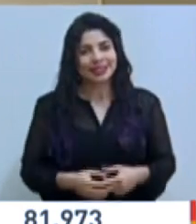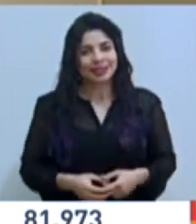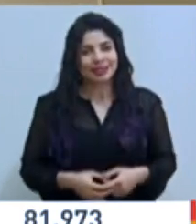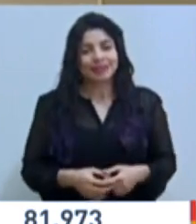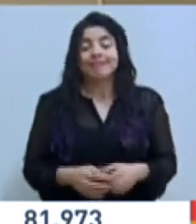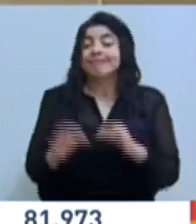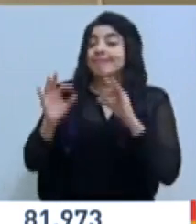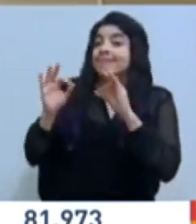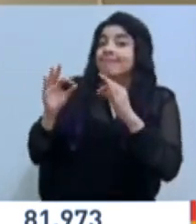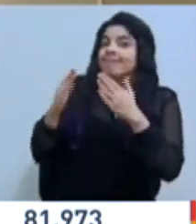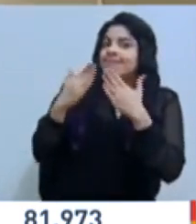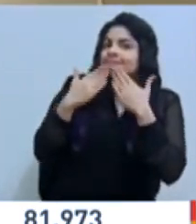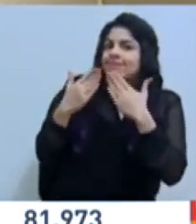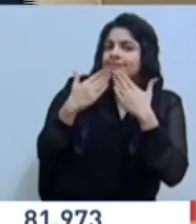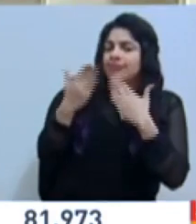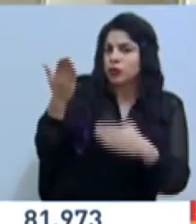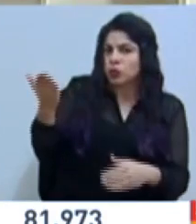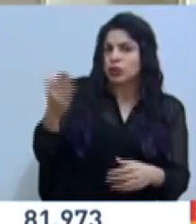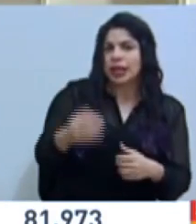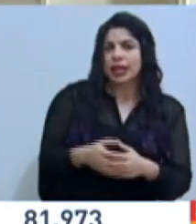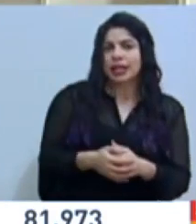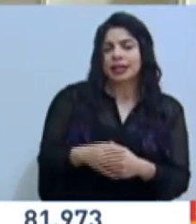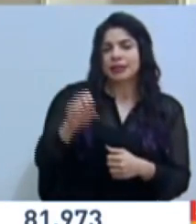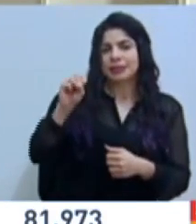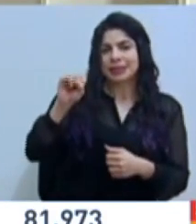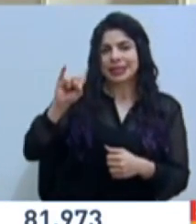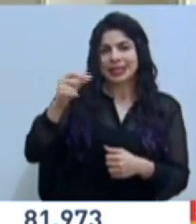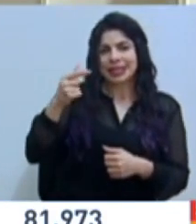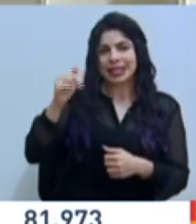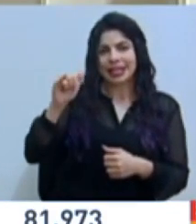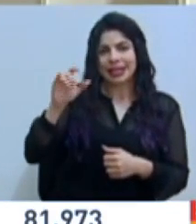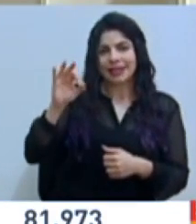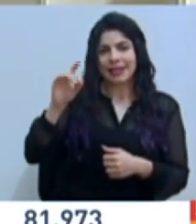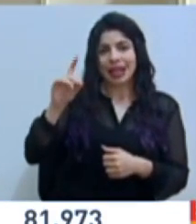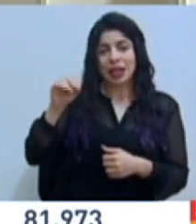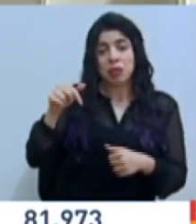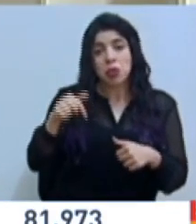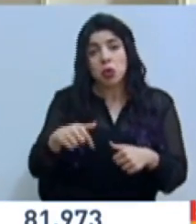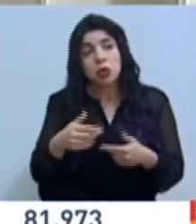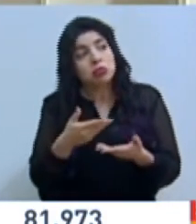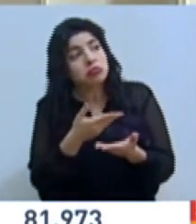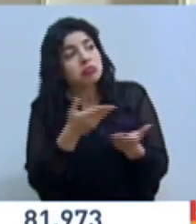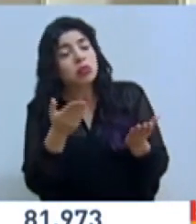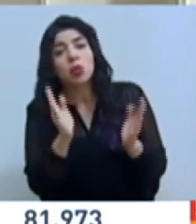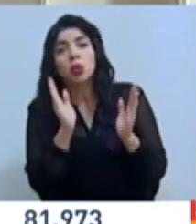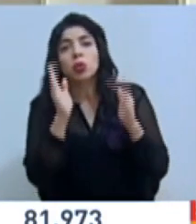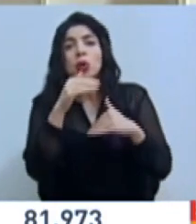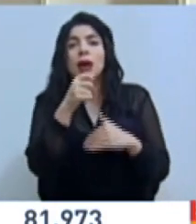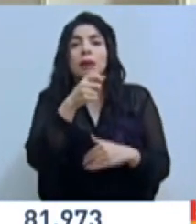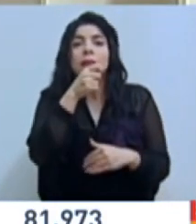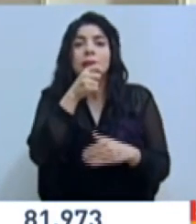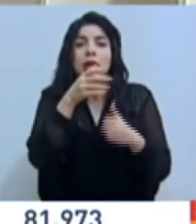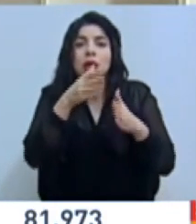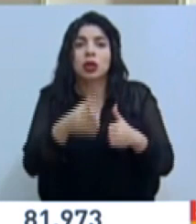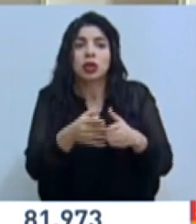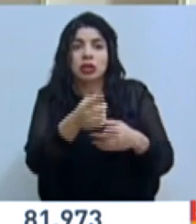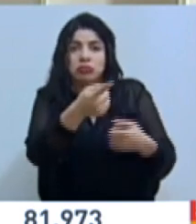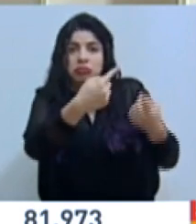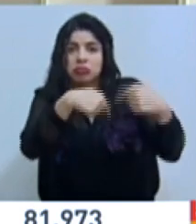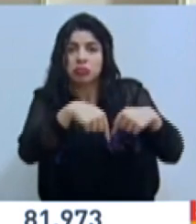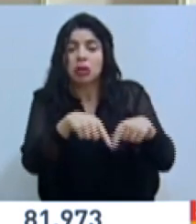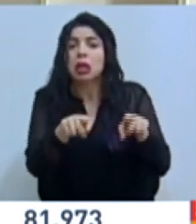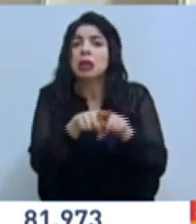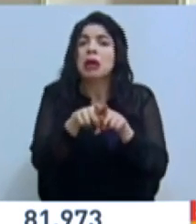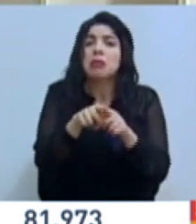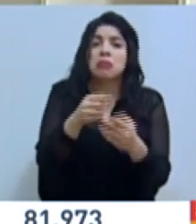Gracias. muchísimas gracias a usted, don Sigifredo. El día de hoy no contamos con prensa de manera presencial,